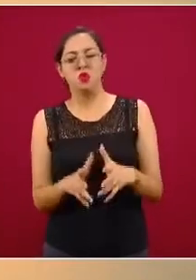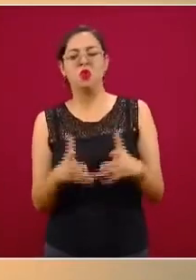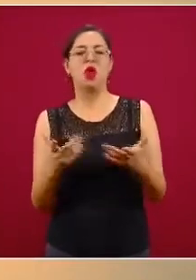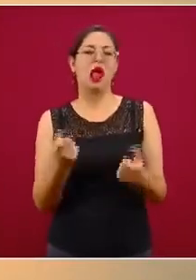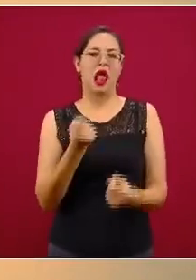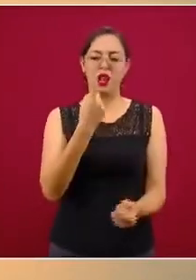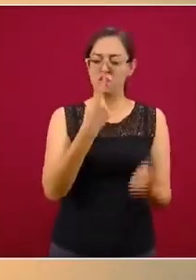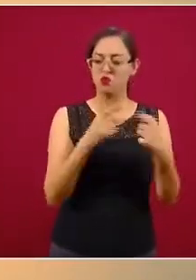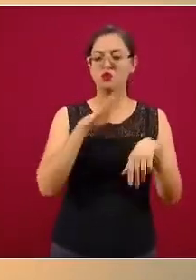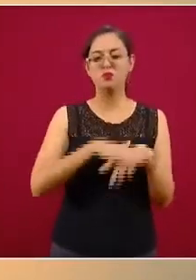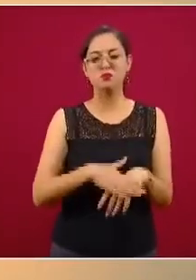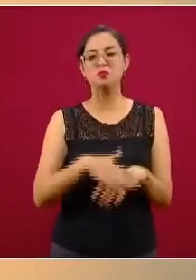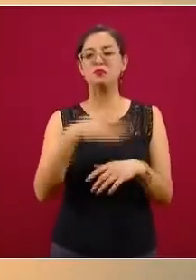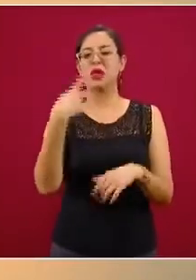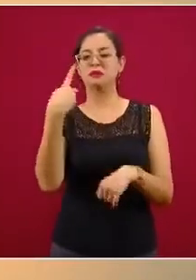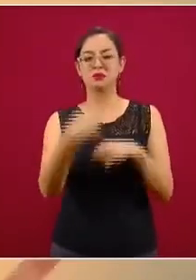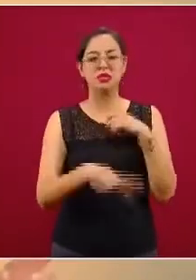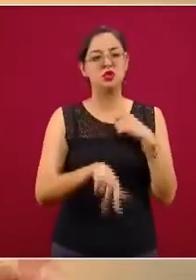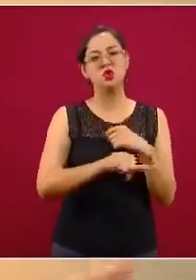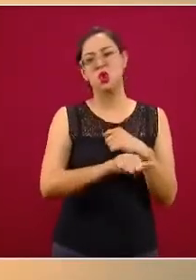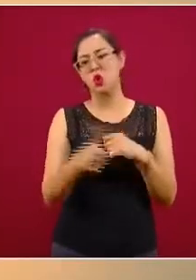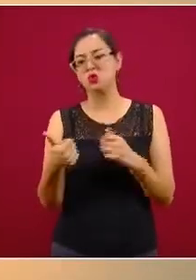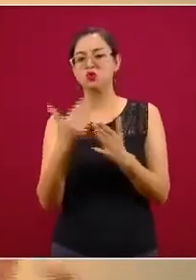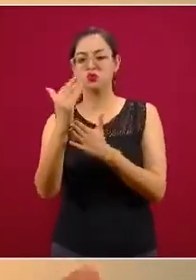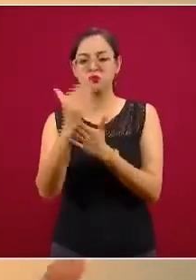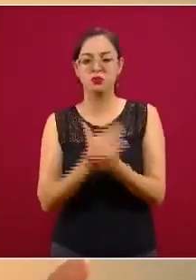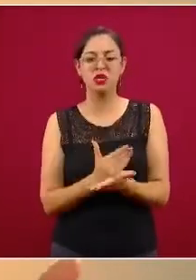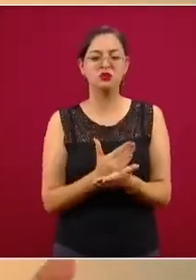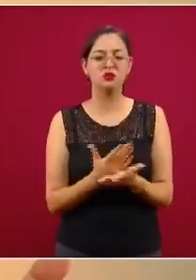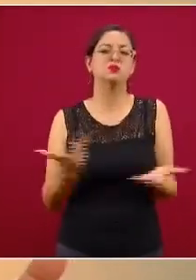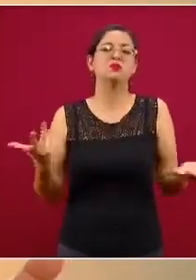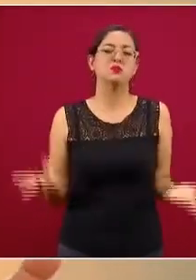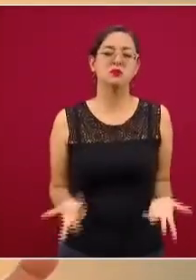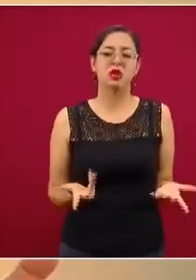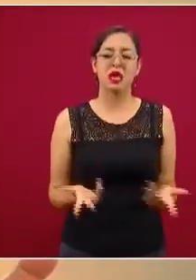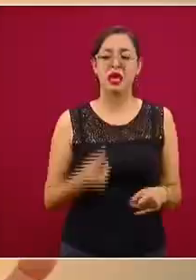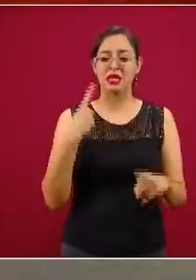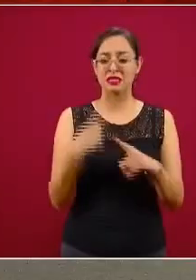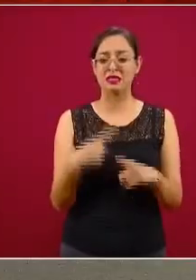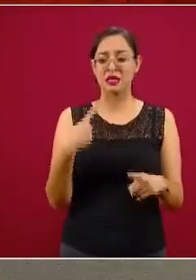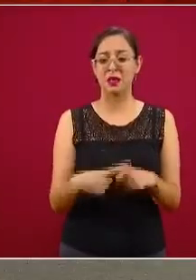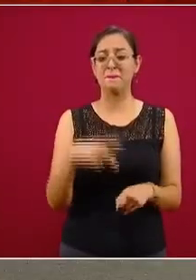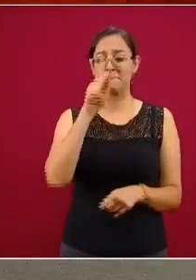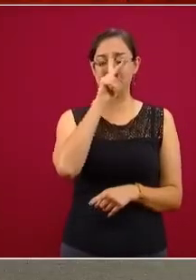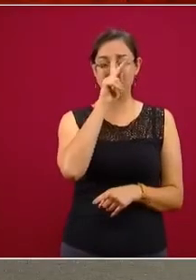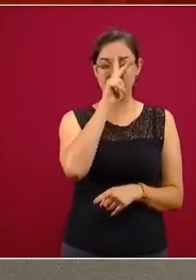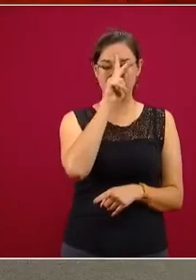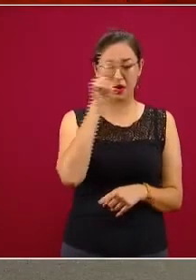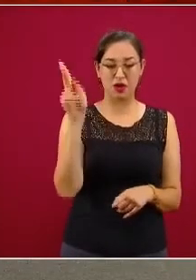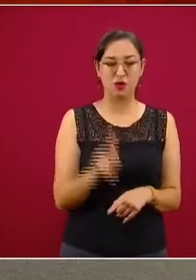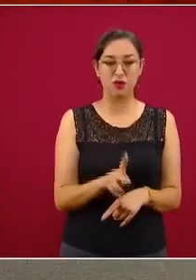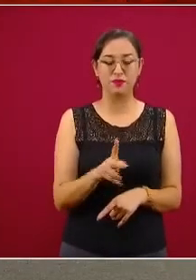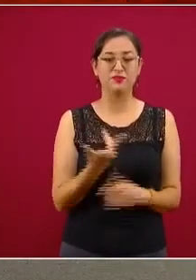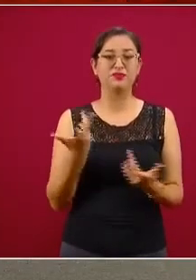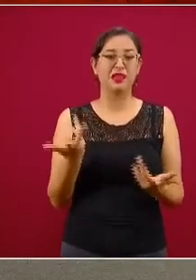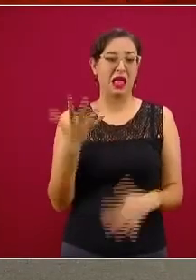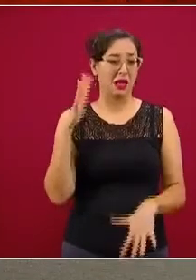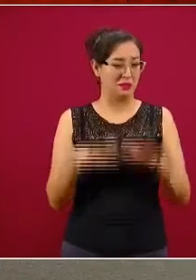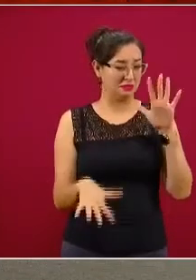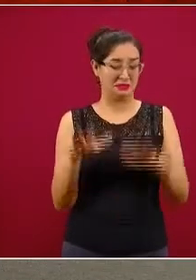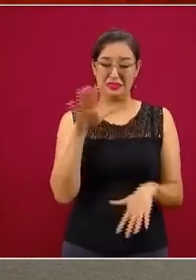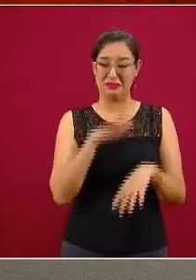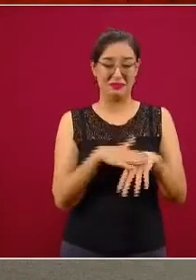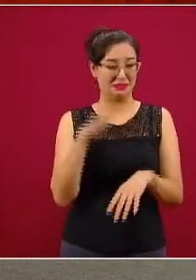a unos menos, a otros más. ¿Quiénes más? Pues desafortunadamente empieza a cobrar factura sobre